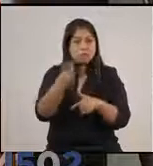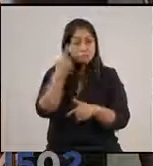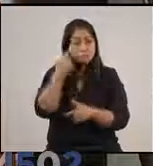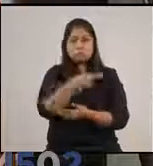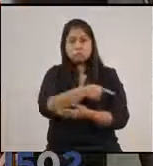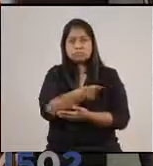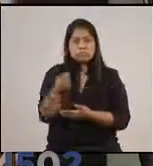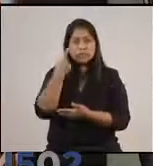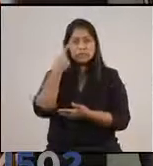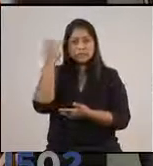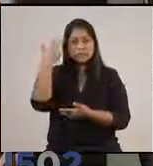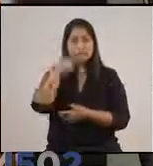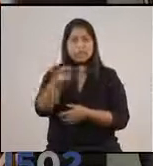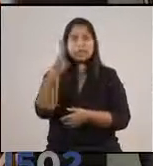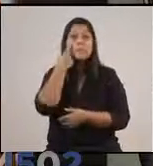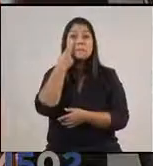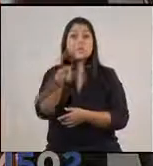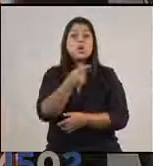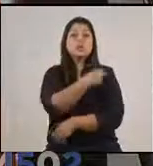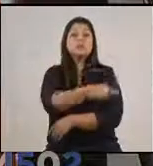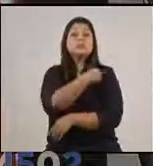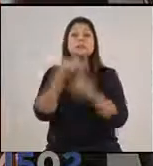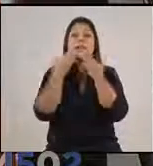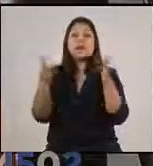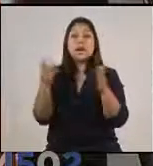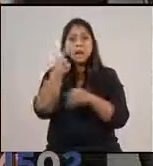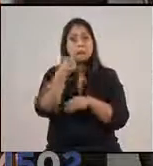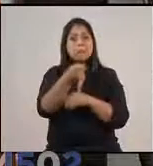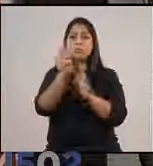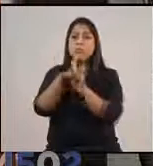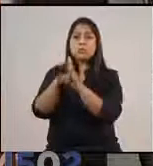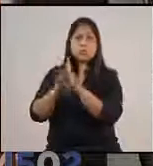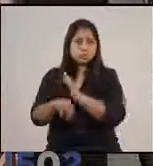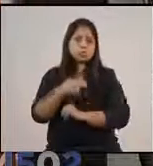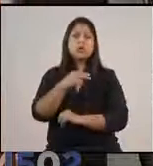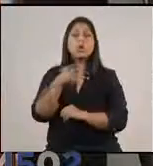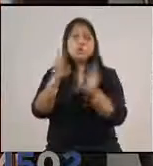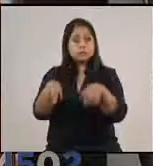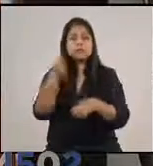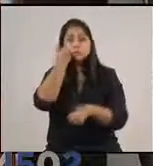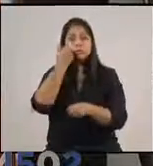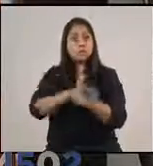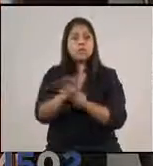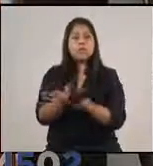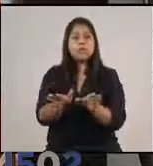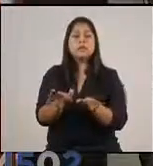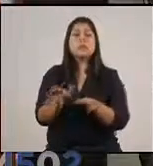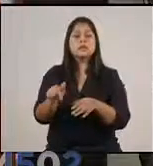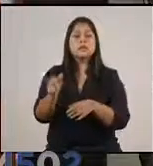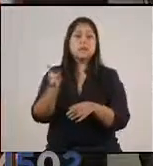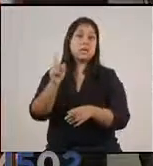noticia que en el Hospital General San Juan de Dios se ha visto una disminución de pacientes con COVID-19 que necesitan hospitalización.